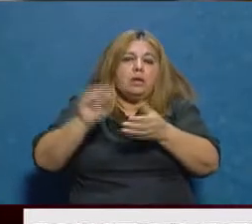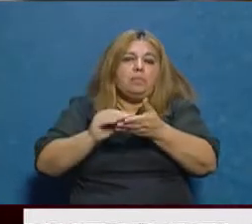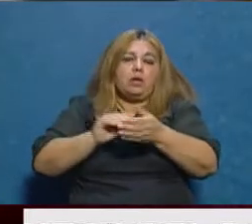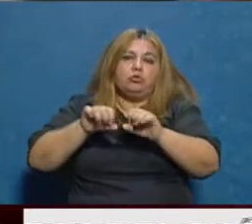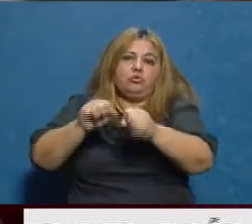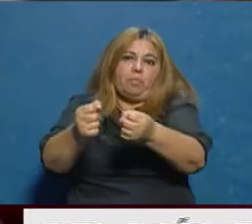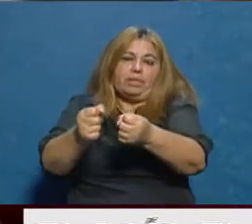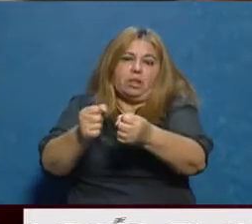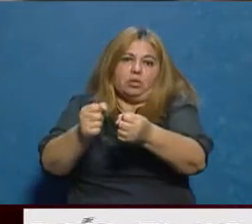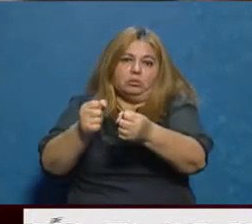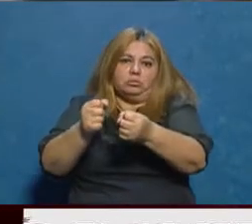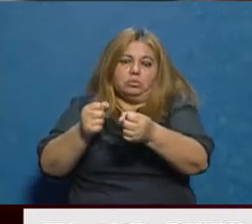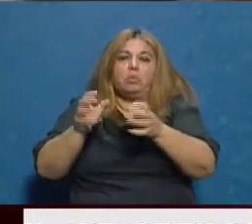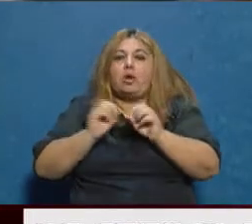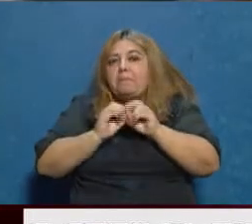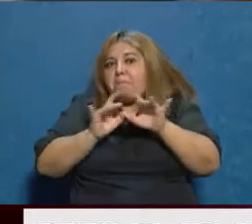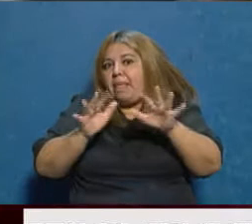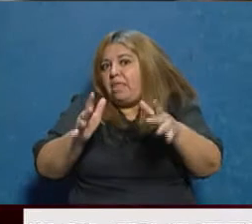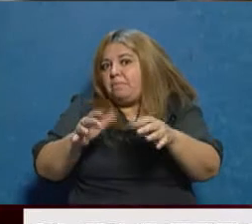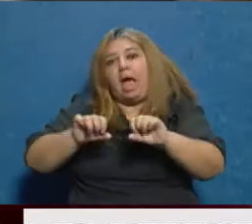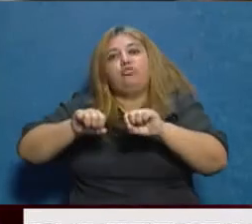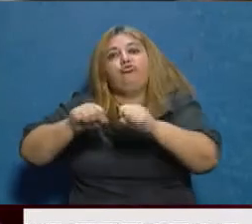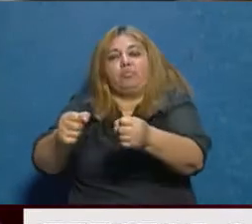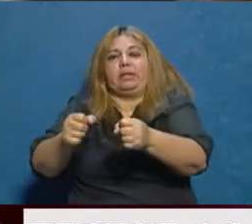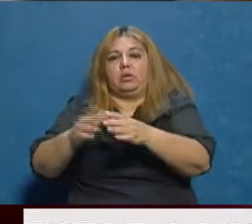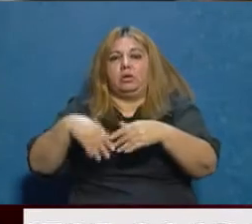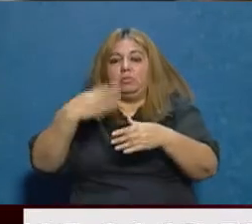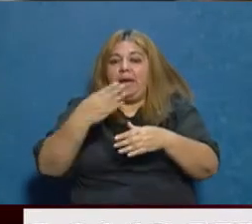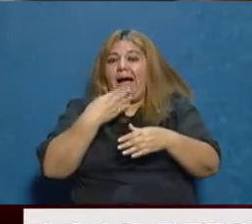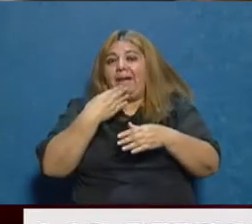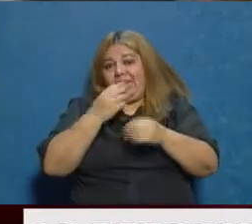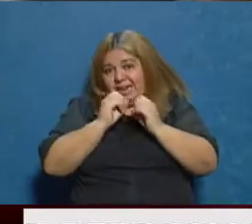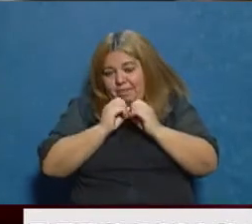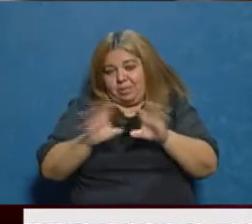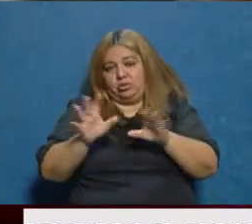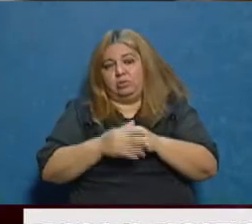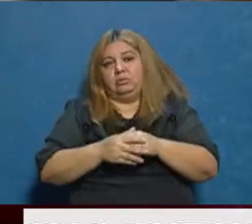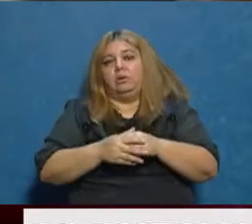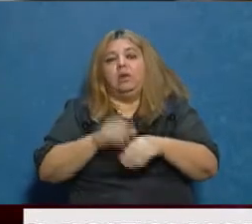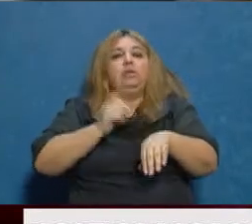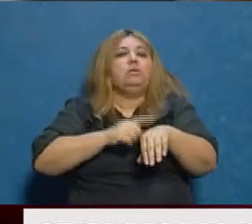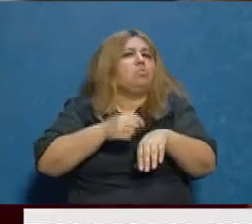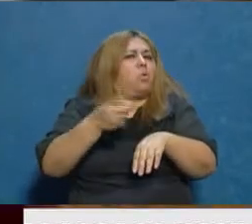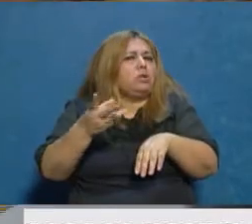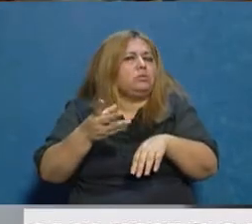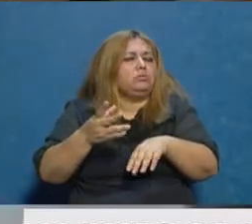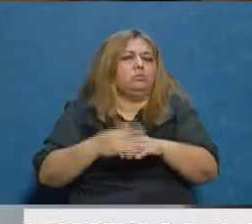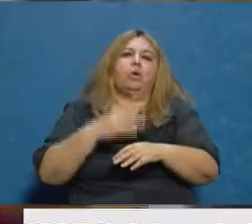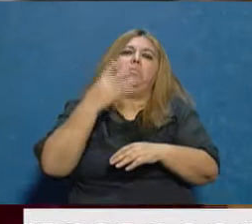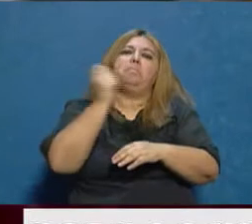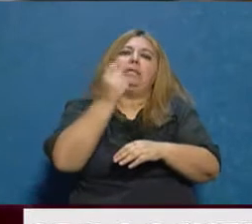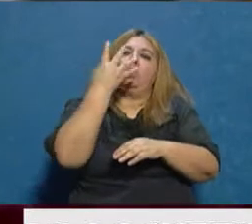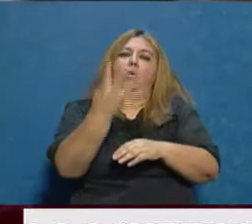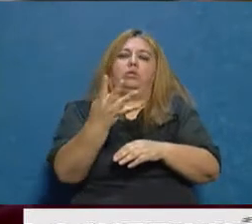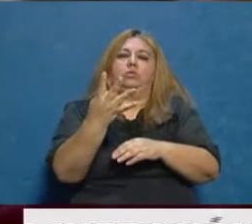pandemia están suspendidos a partir de abril estas medidas, por cuatro meses hasta julio. Por cuatro